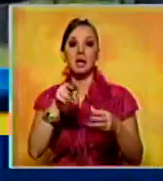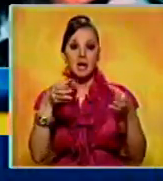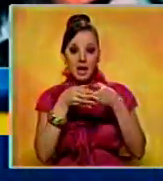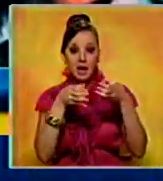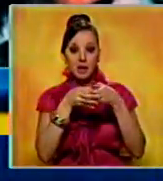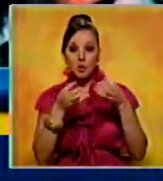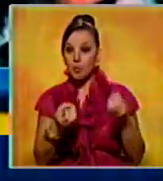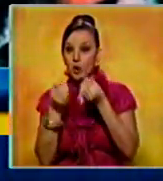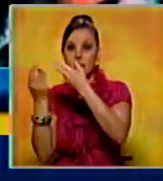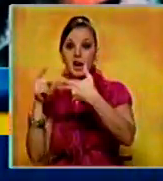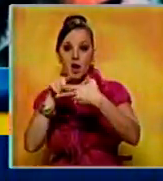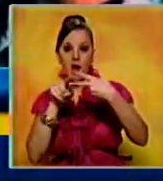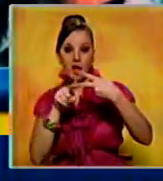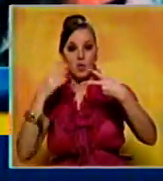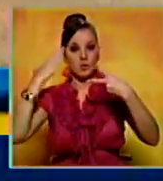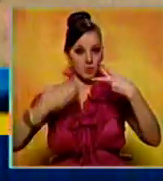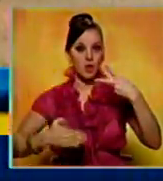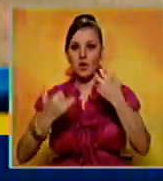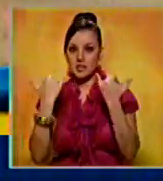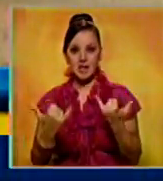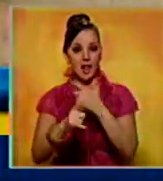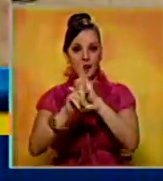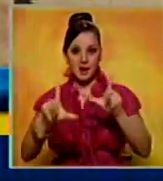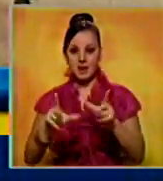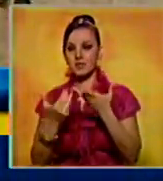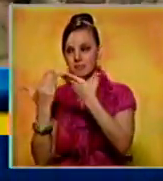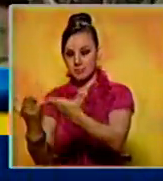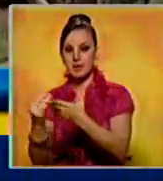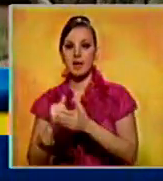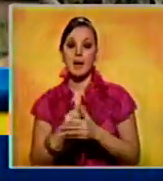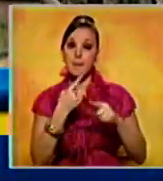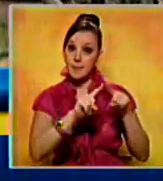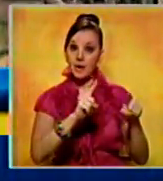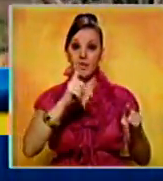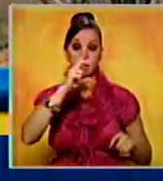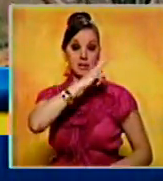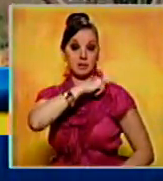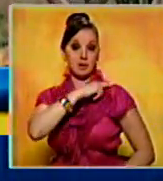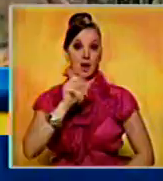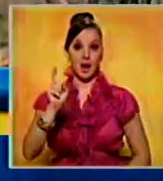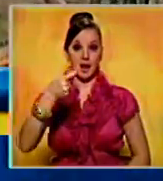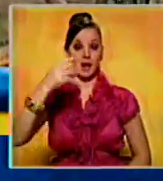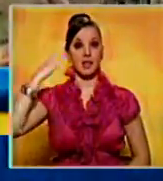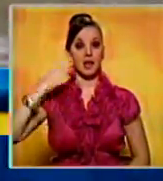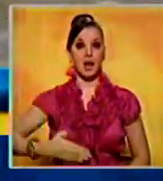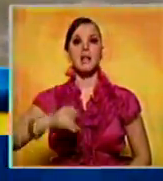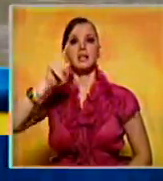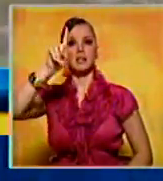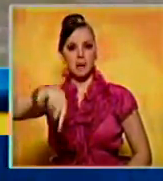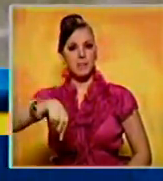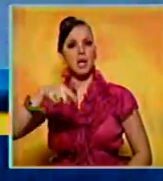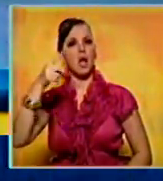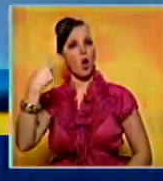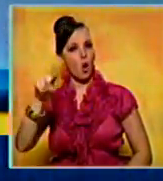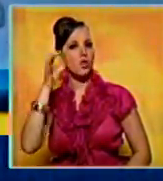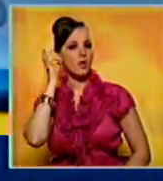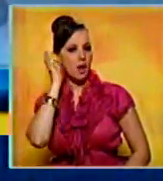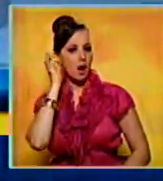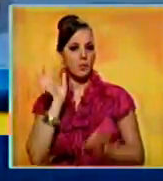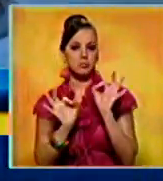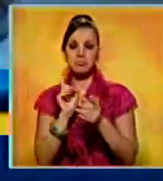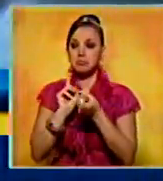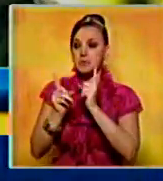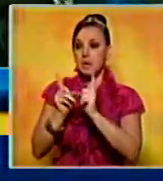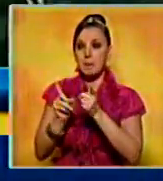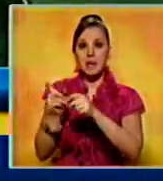entregara con vida a dos soldados. Sin embargo, advirtió que la liberación de Alzate, un cabo y la abogada Gloria Urrego, depende de que el